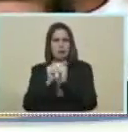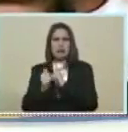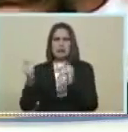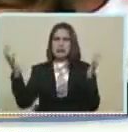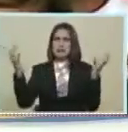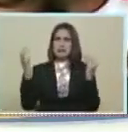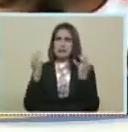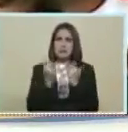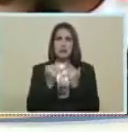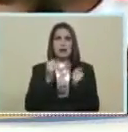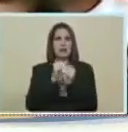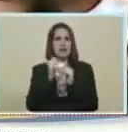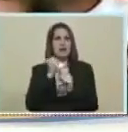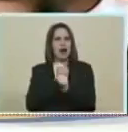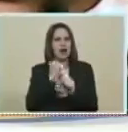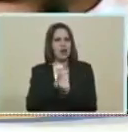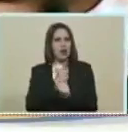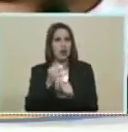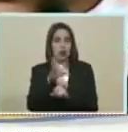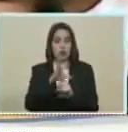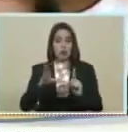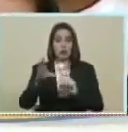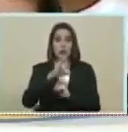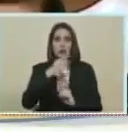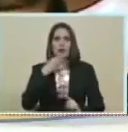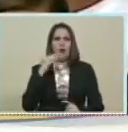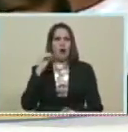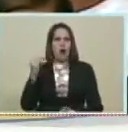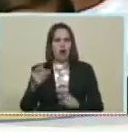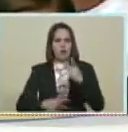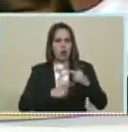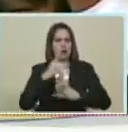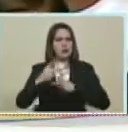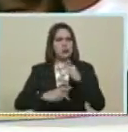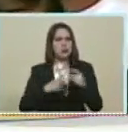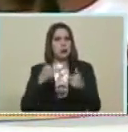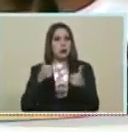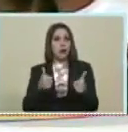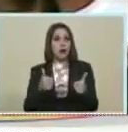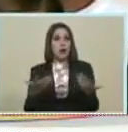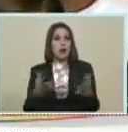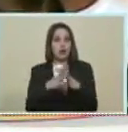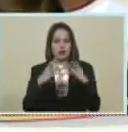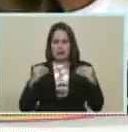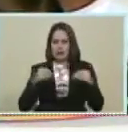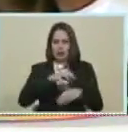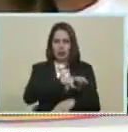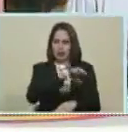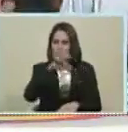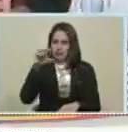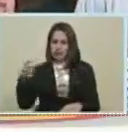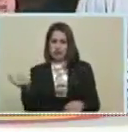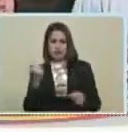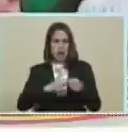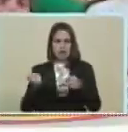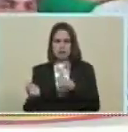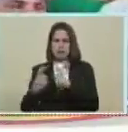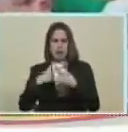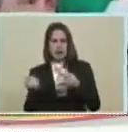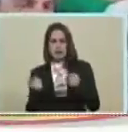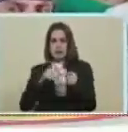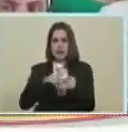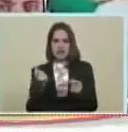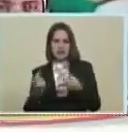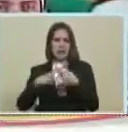Trabajadores Jóvenes Cultores Jóvenes Productores Jóvenes De todos los sectores Que se han sumado A un debate